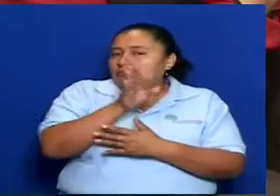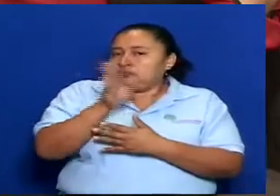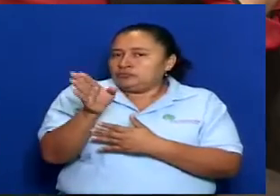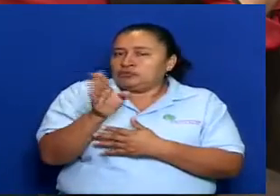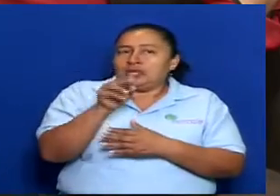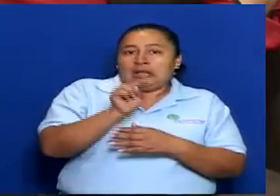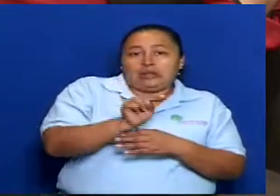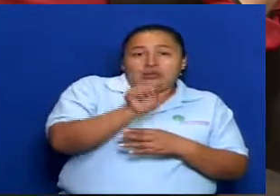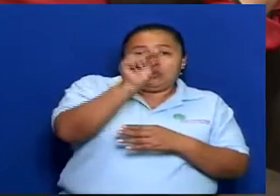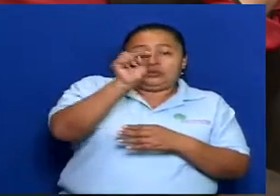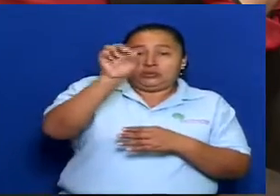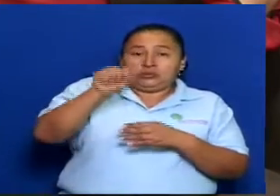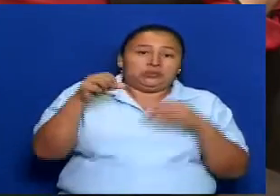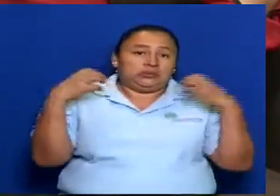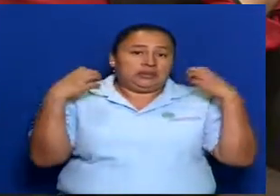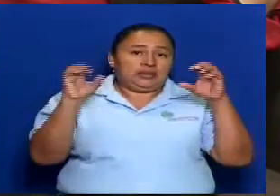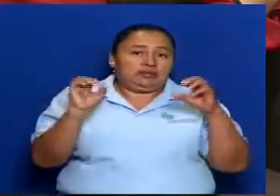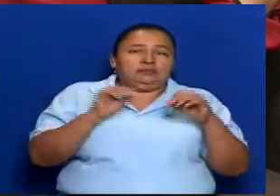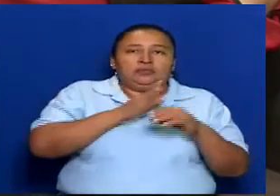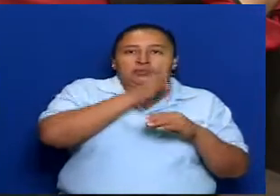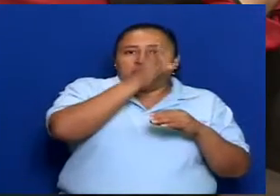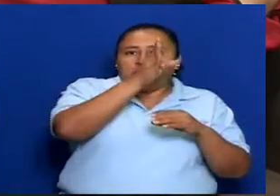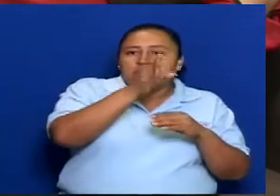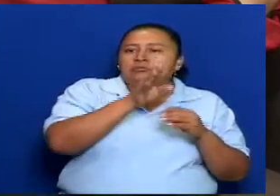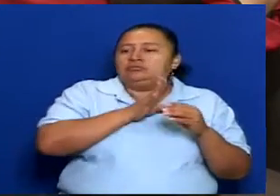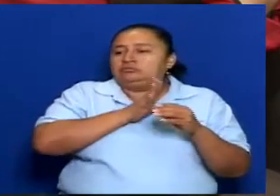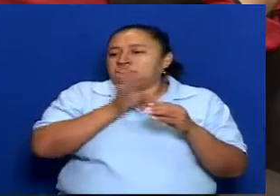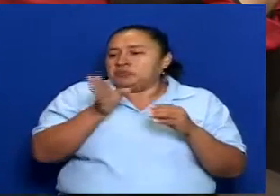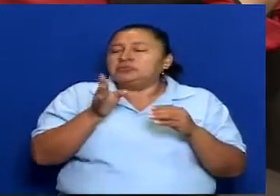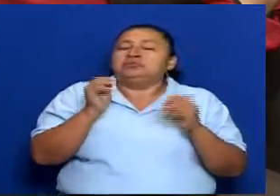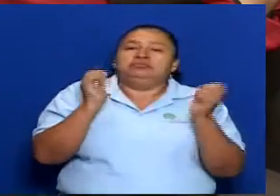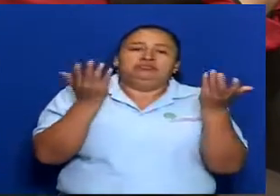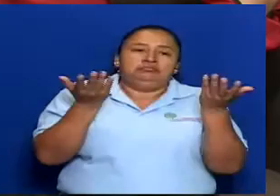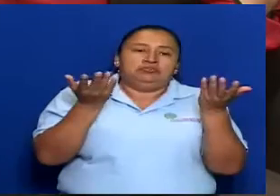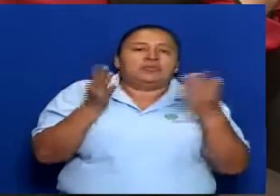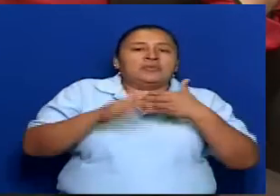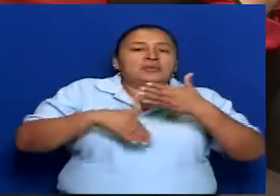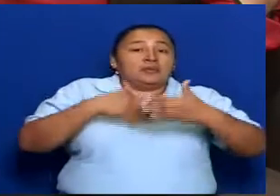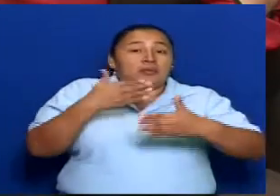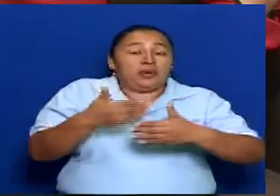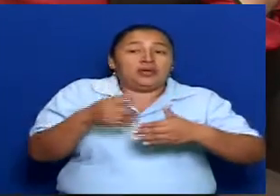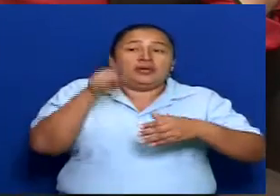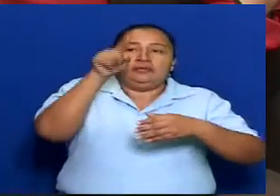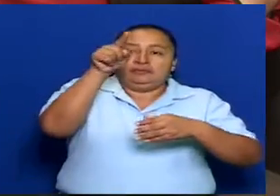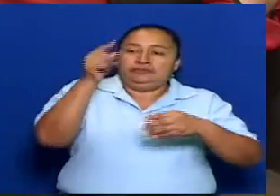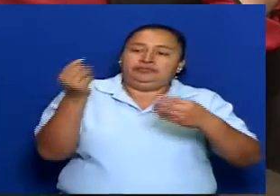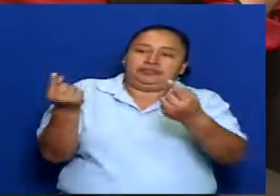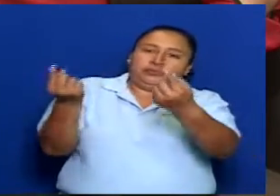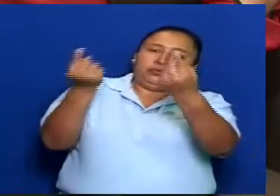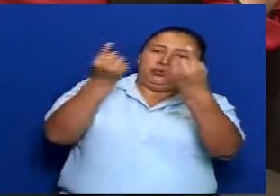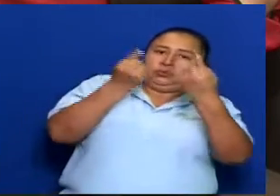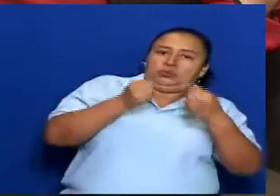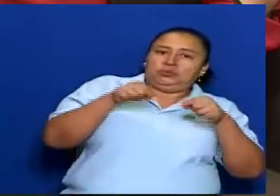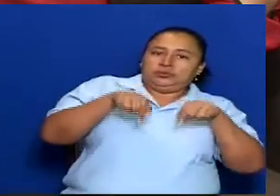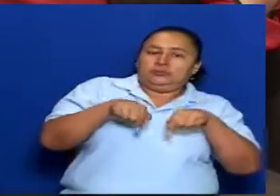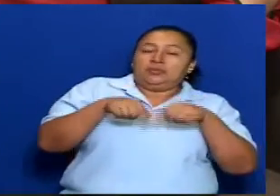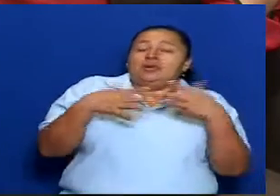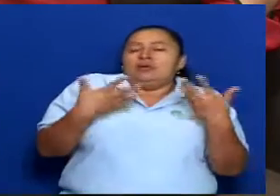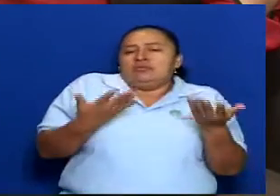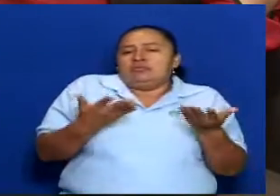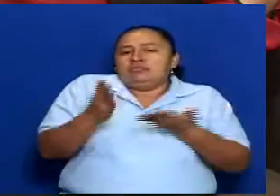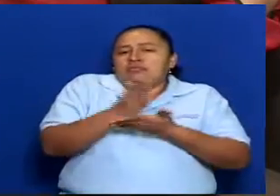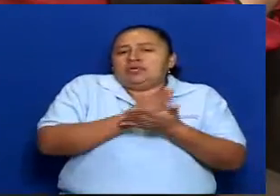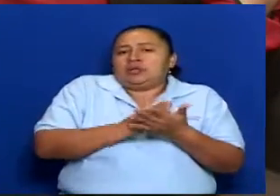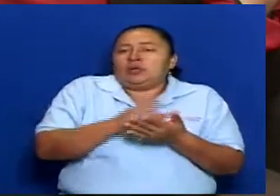Norte como del Caribe Sur. Y luego también ellos vinieron aquí, luego vinieron algunos